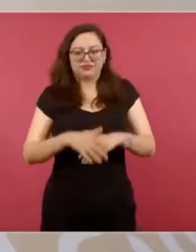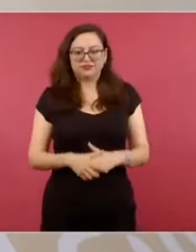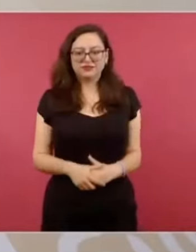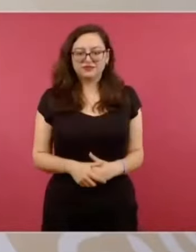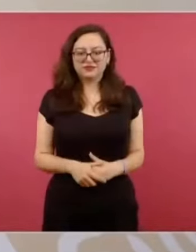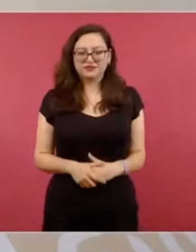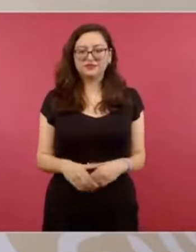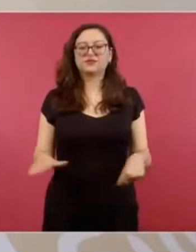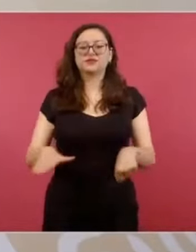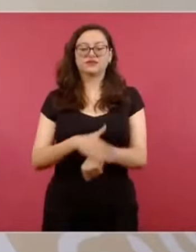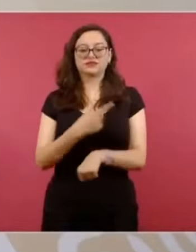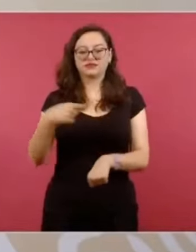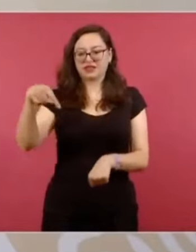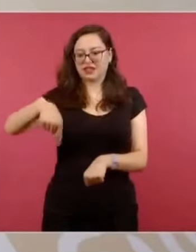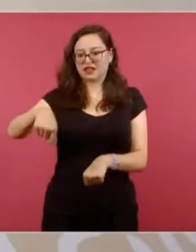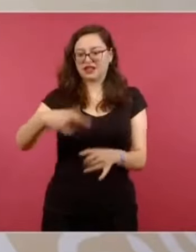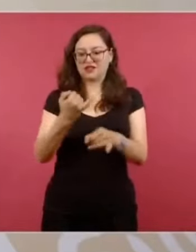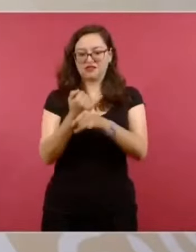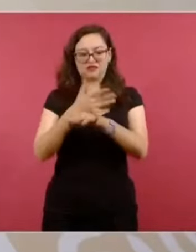esta información,